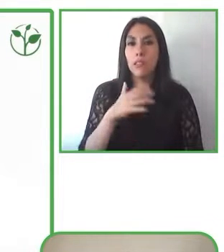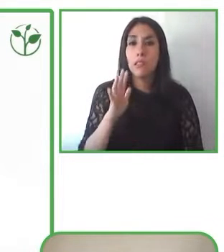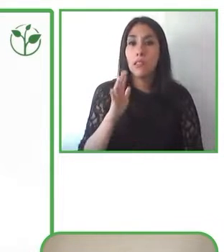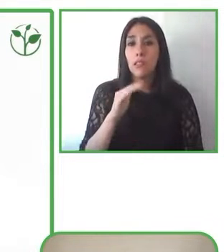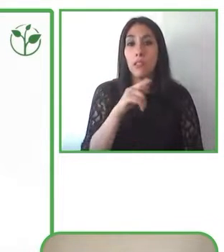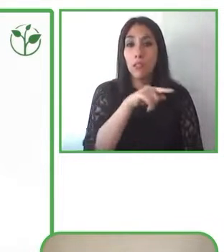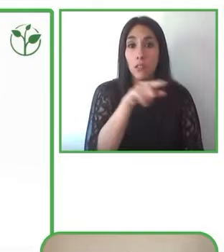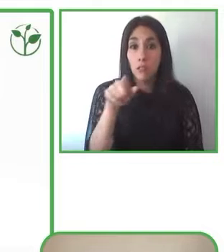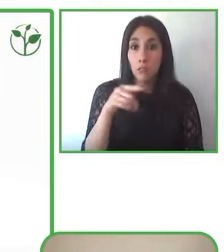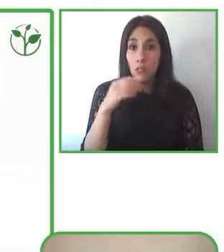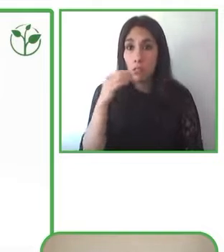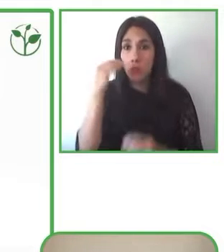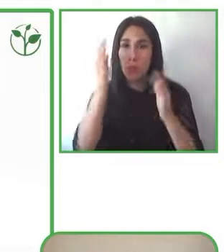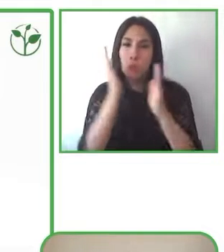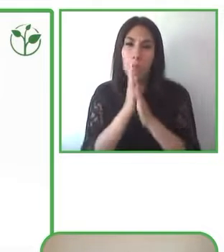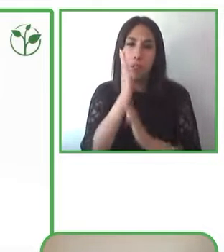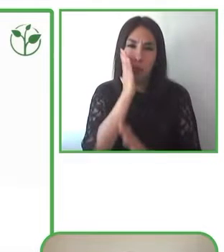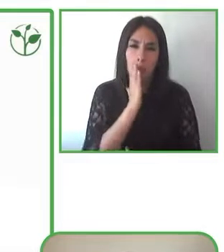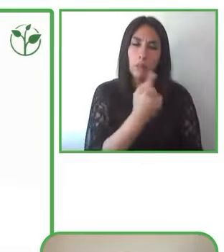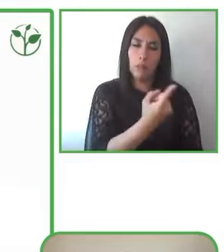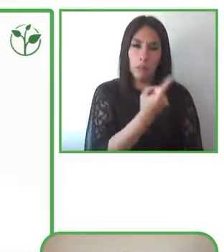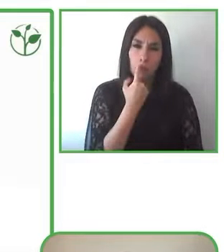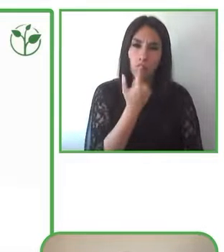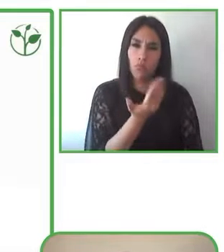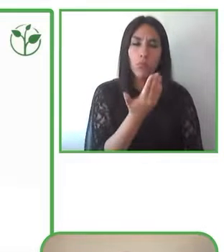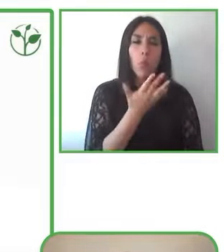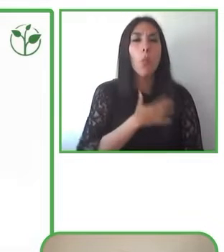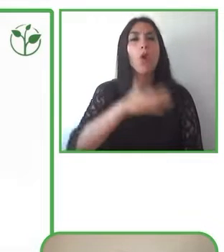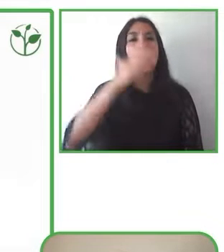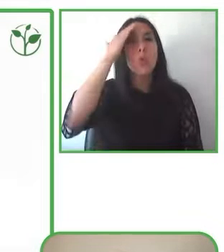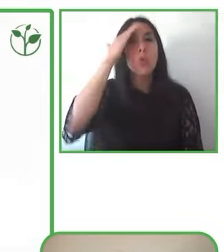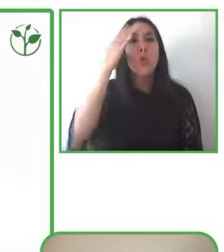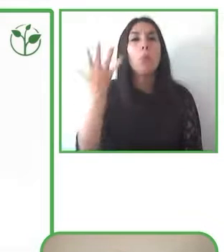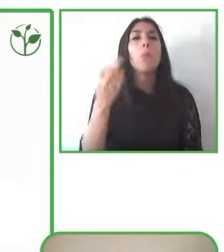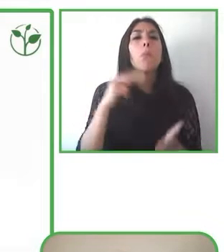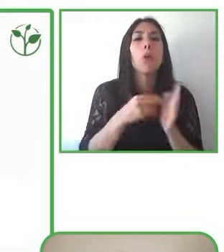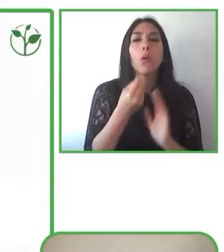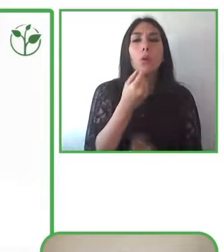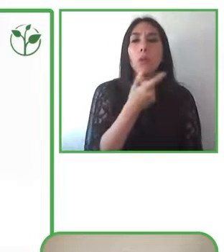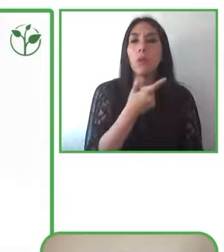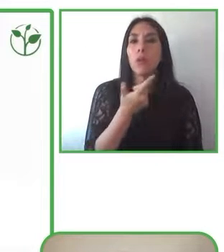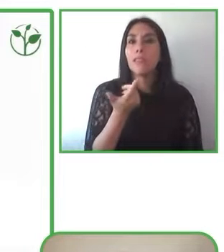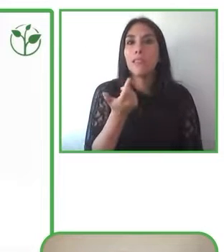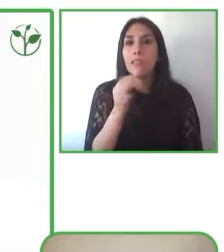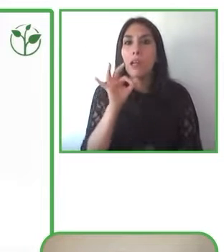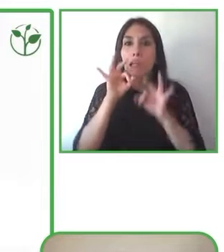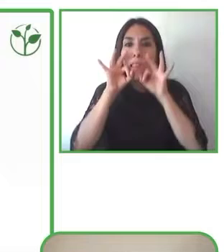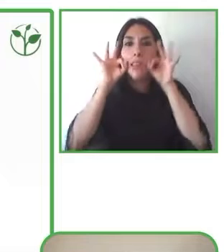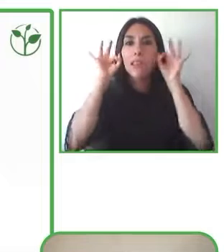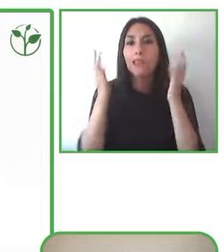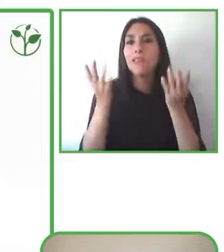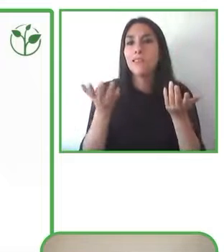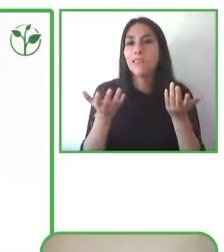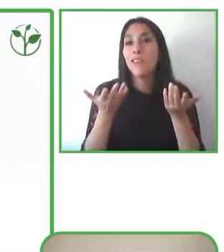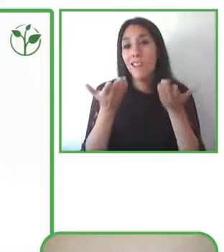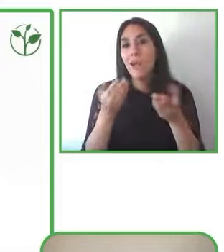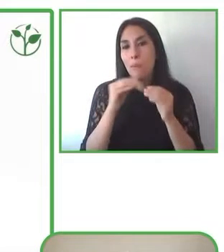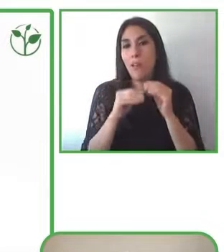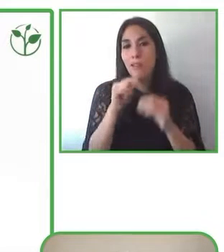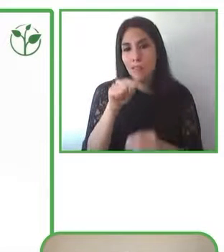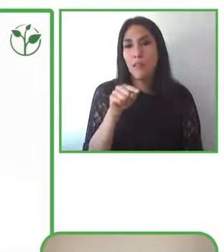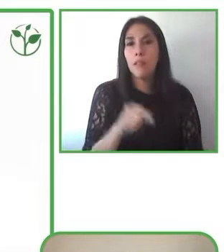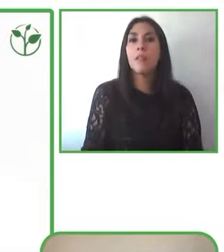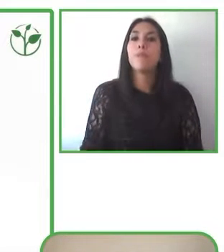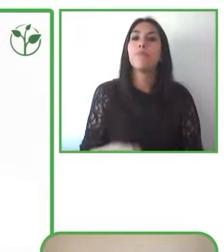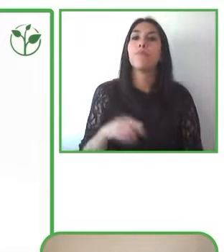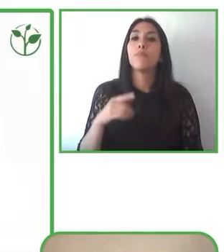vergüenza preguntarla no te da reparo y eso les insisto mucho que por supuesto tienen una plataforma en la que se van